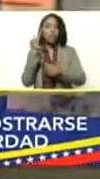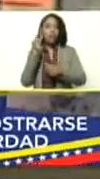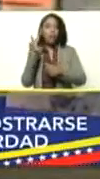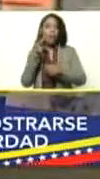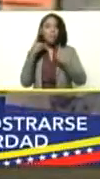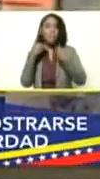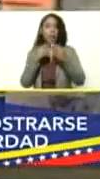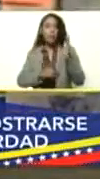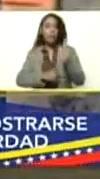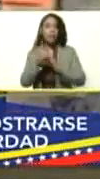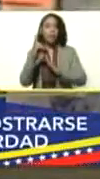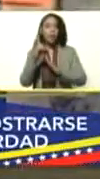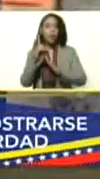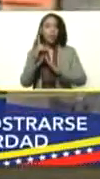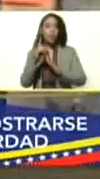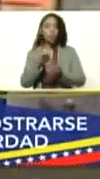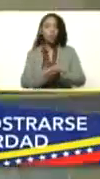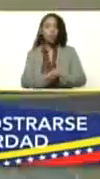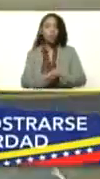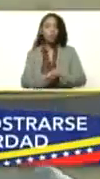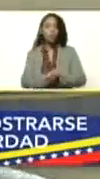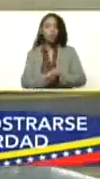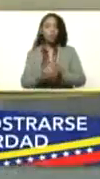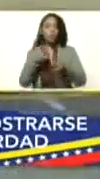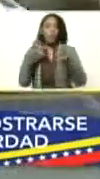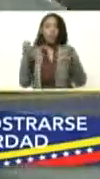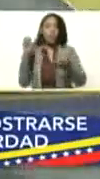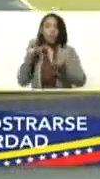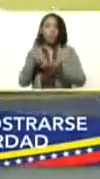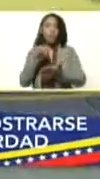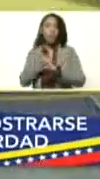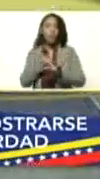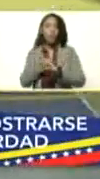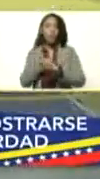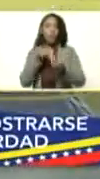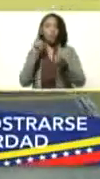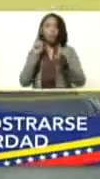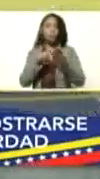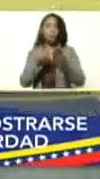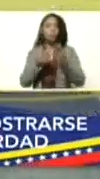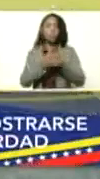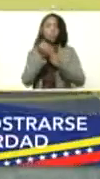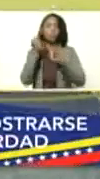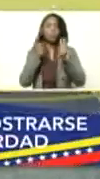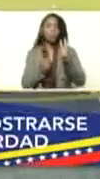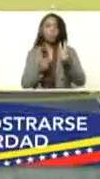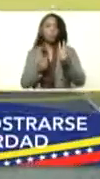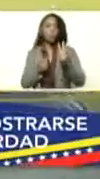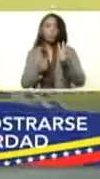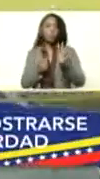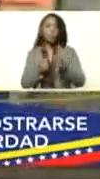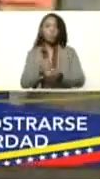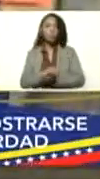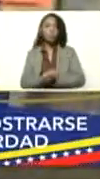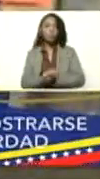el desarrollo ovino caprino cabidot Humberto Rafael Alvarado Jaramillo